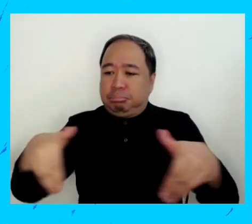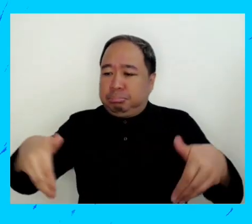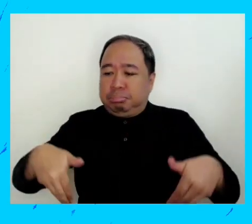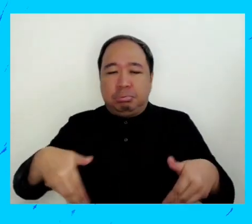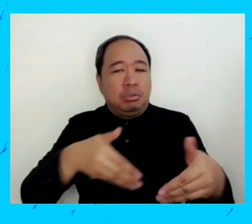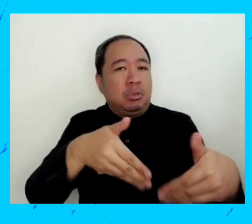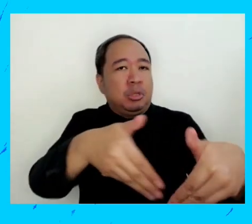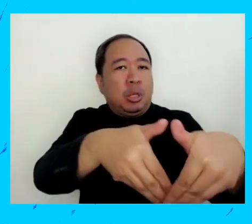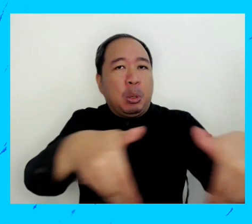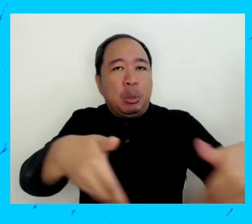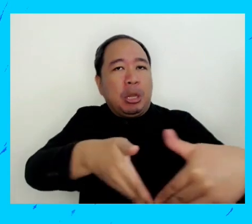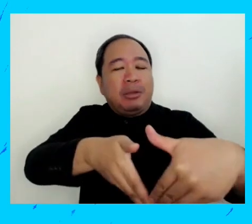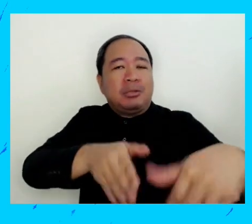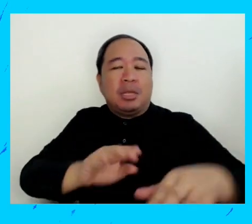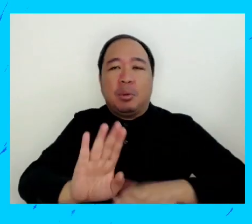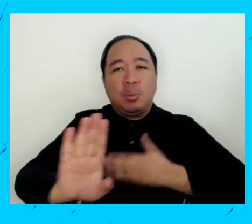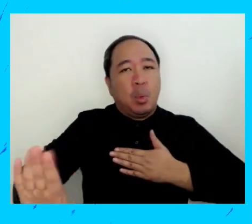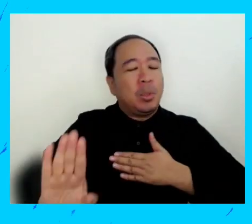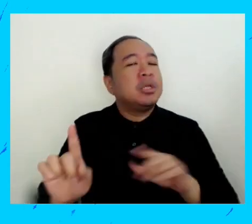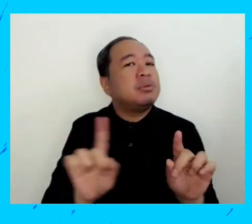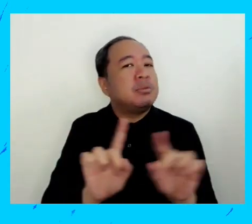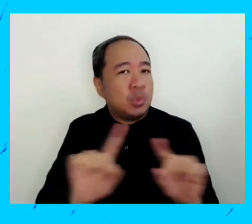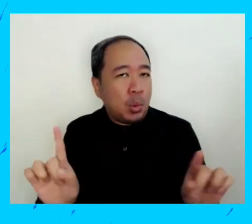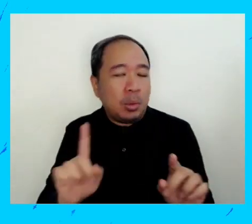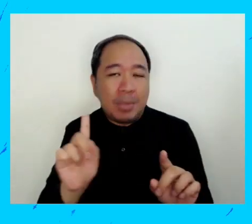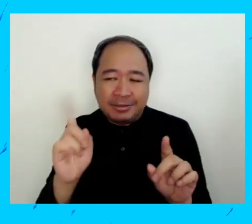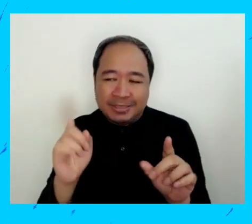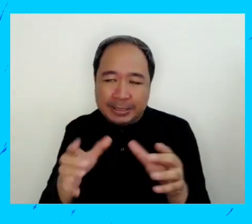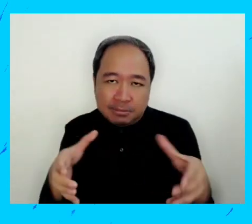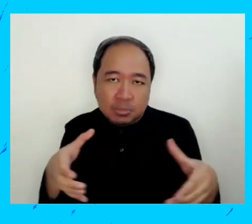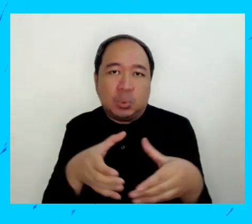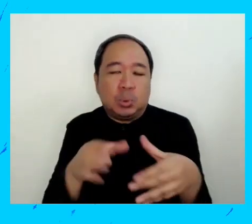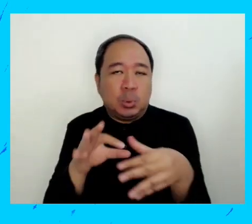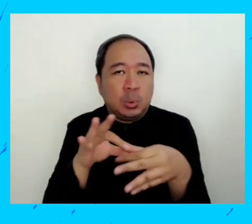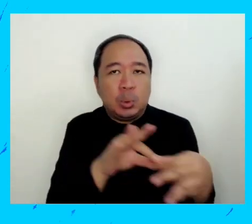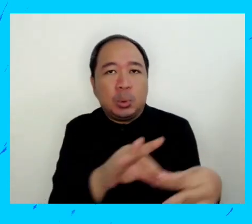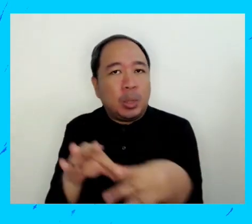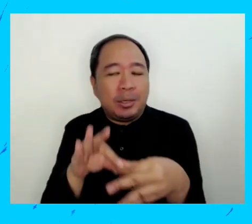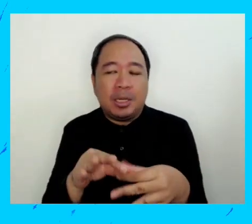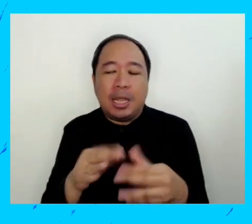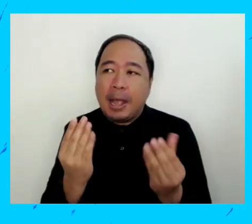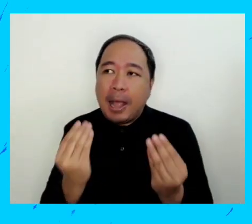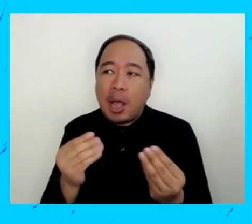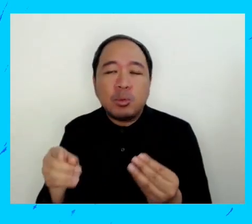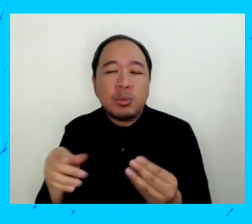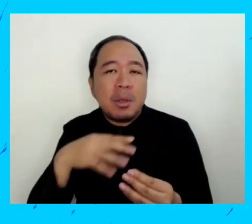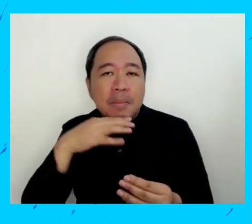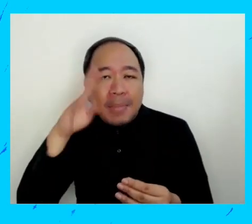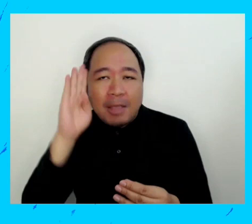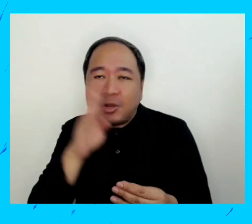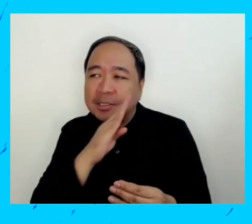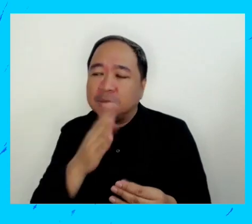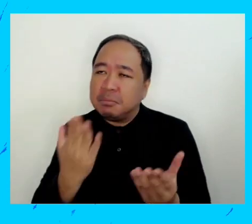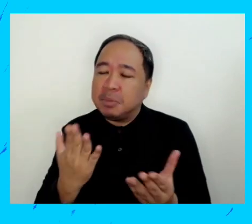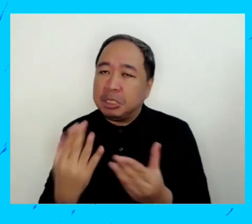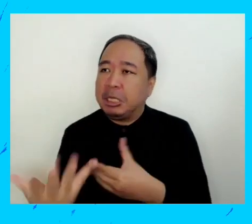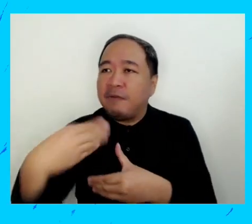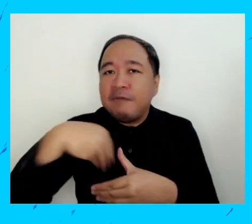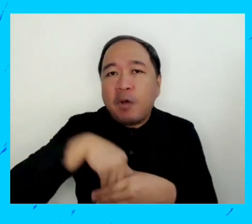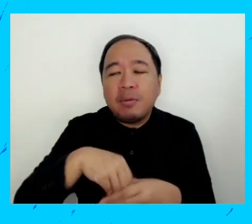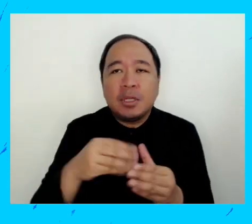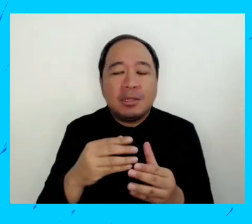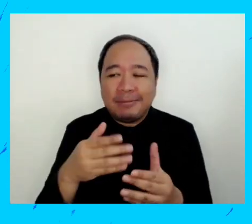queremos hacer cosas en silos y queremos implementar cosas sin que